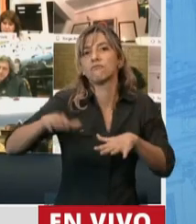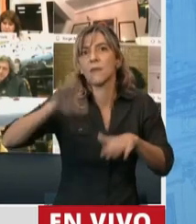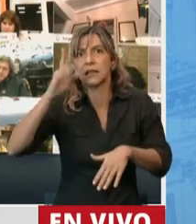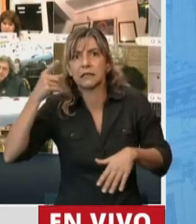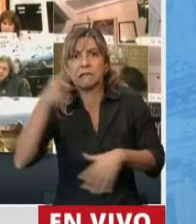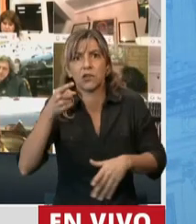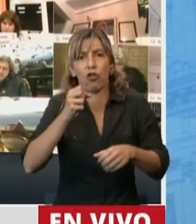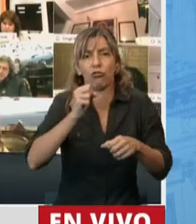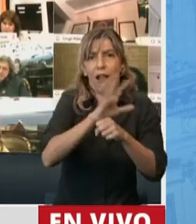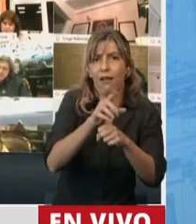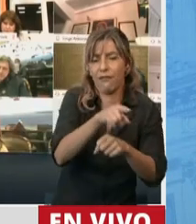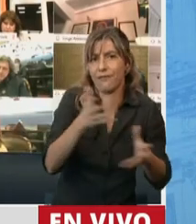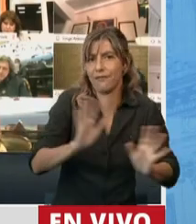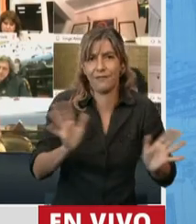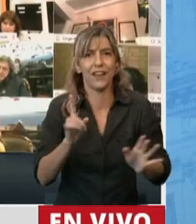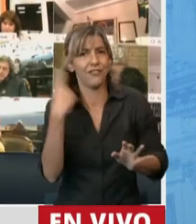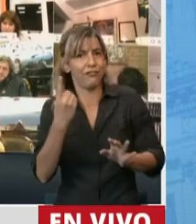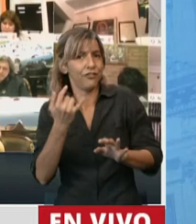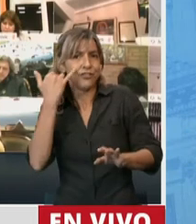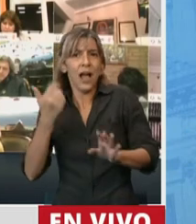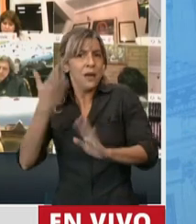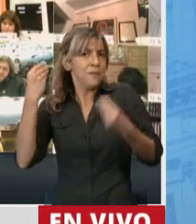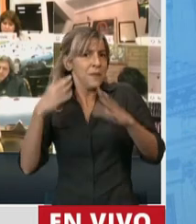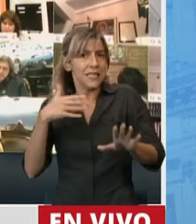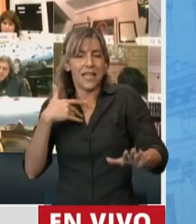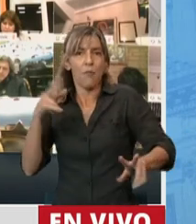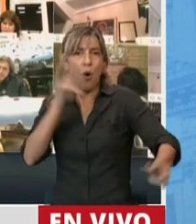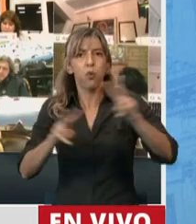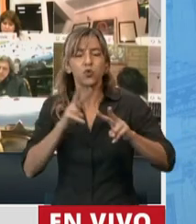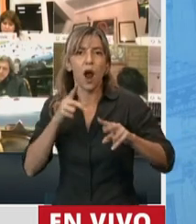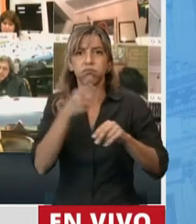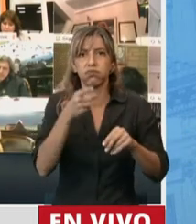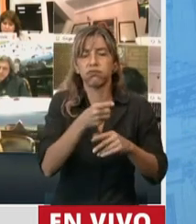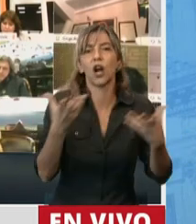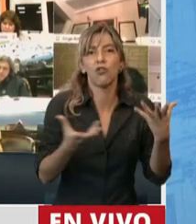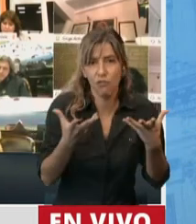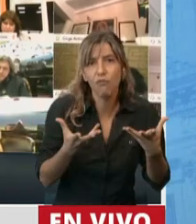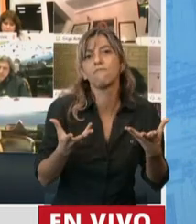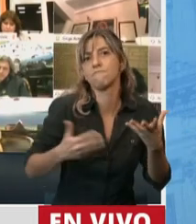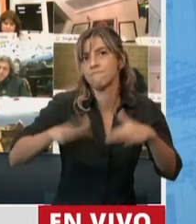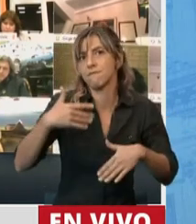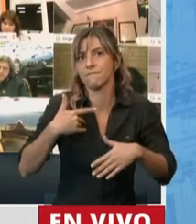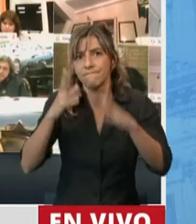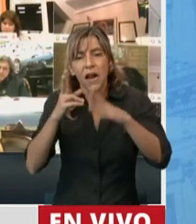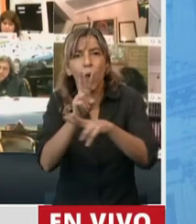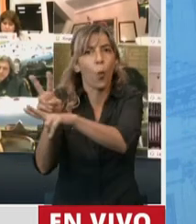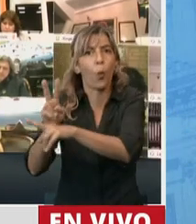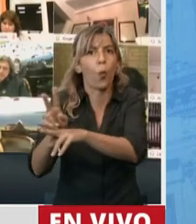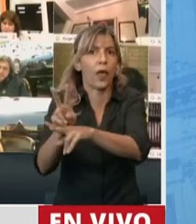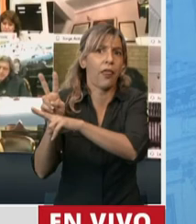que emprendimos en el combate contra el COVID-19, priorizando la vida, es compartido por la inmensa mayoría de nuestra sociedad.